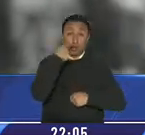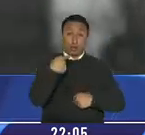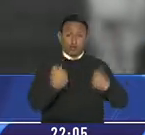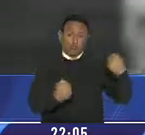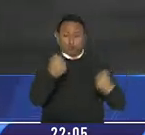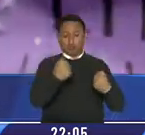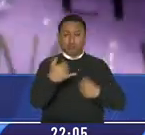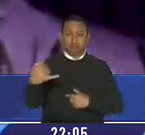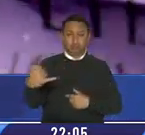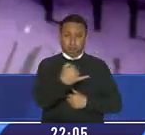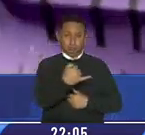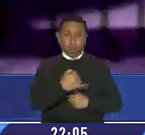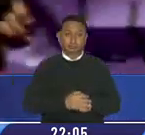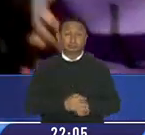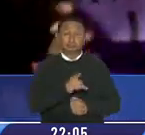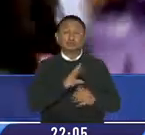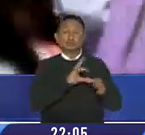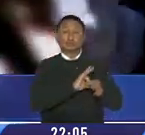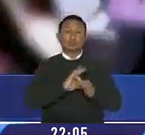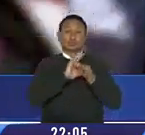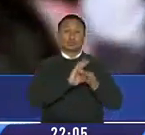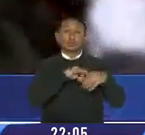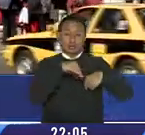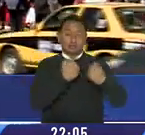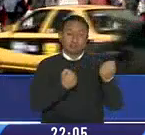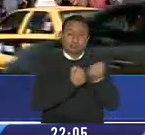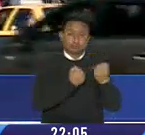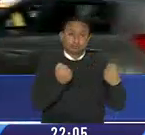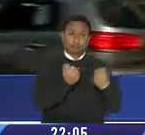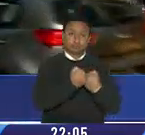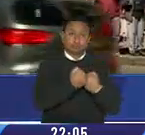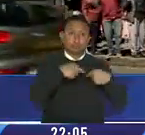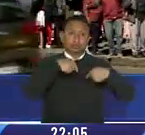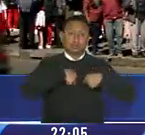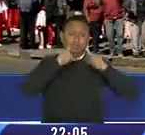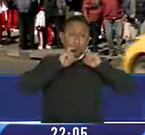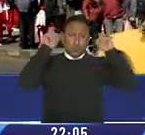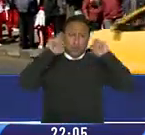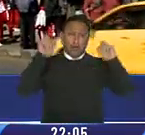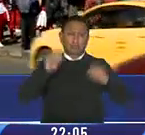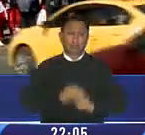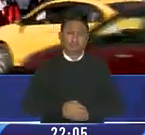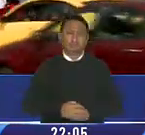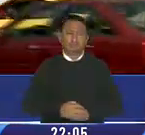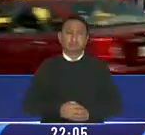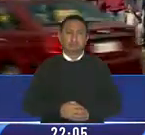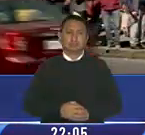escolar en Quito. Sus compañeros en solidaridad alzaron su voz para pedir justicia.